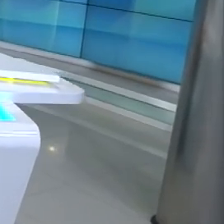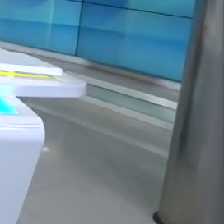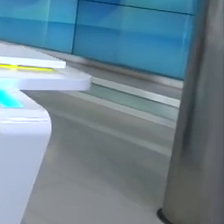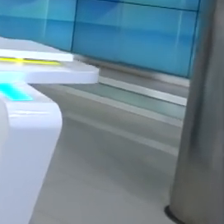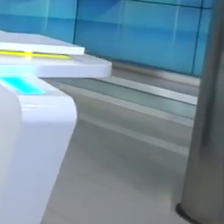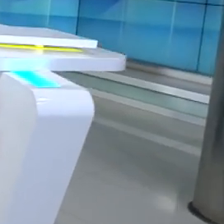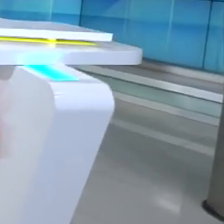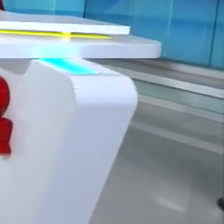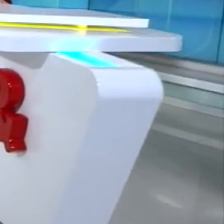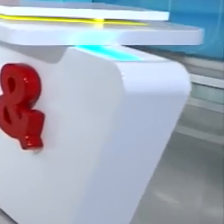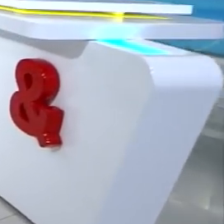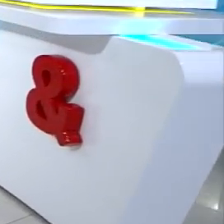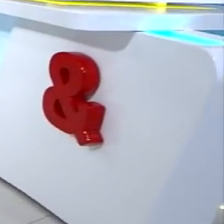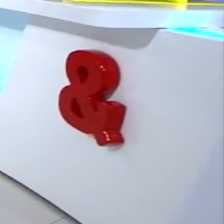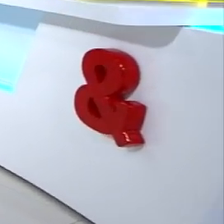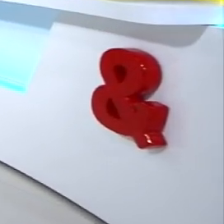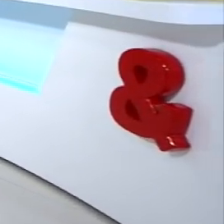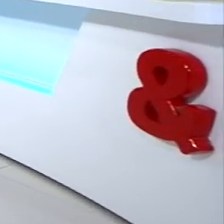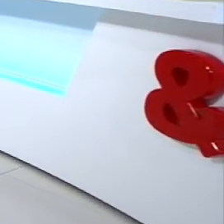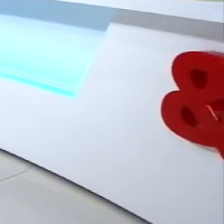Con Luis Atobo.